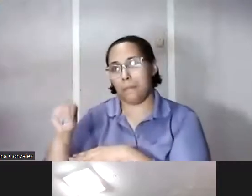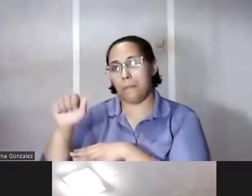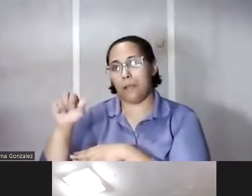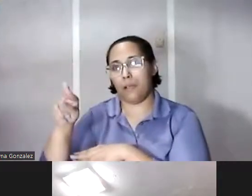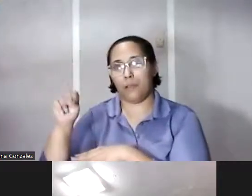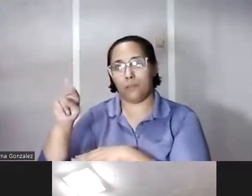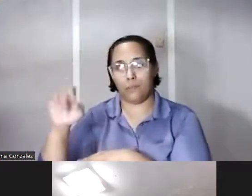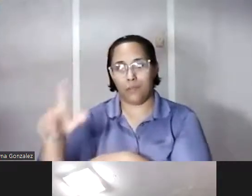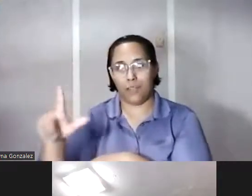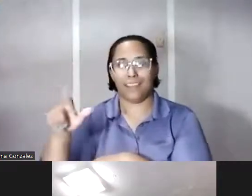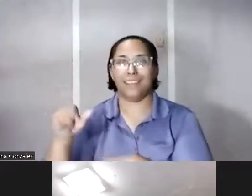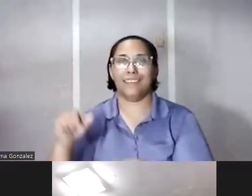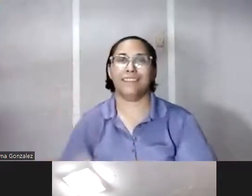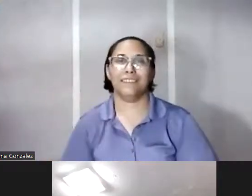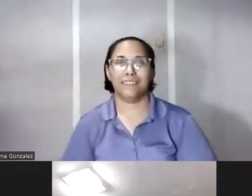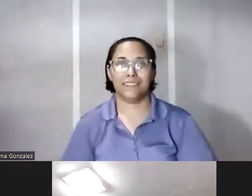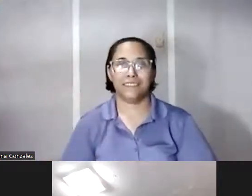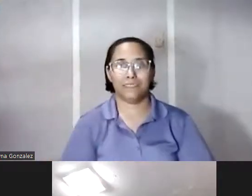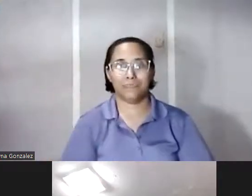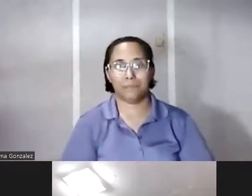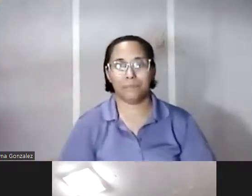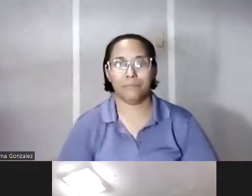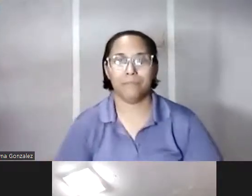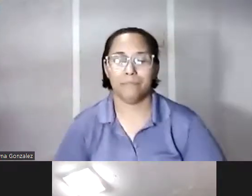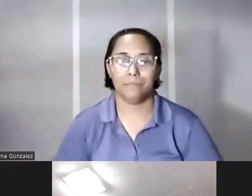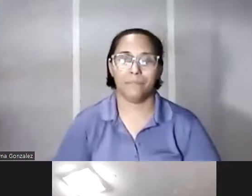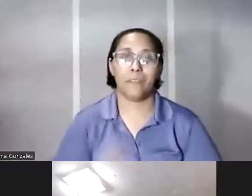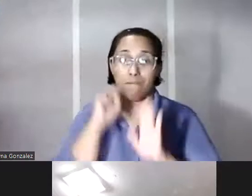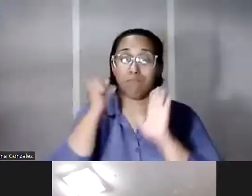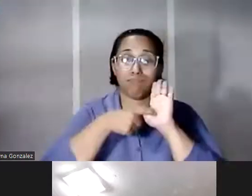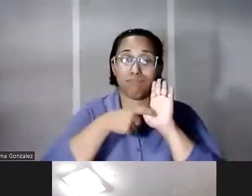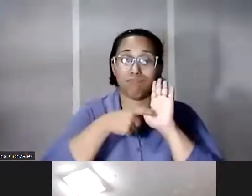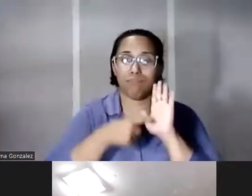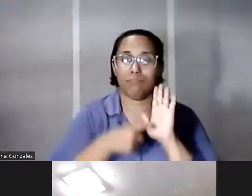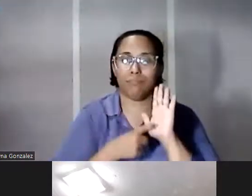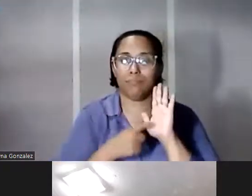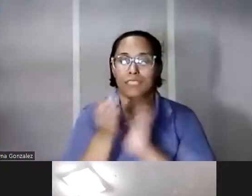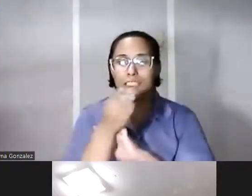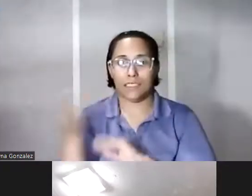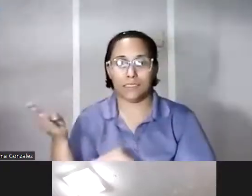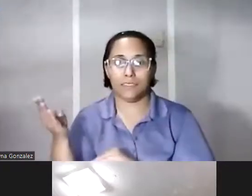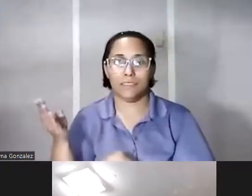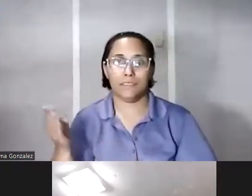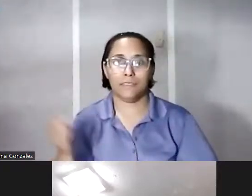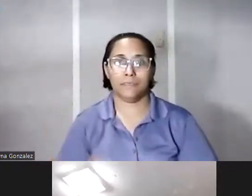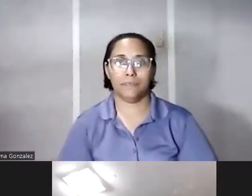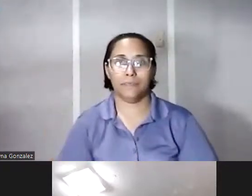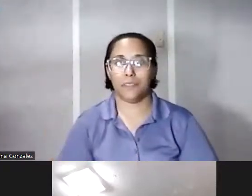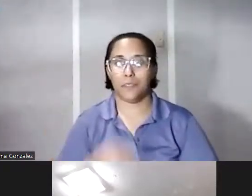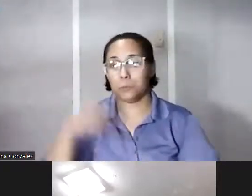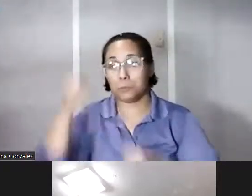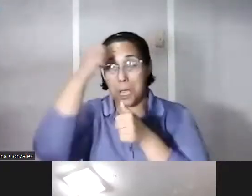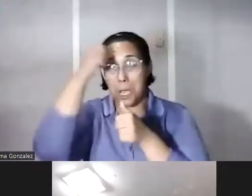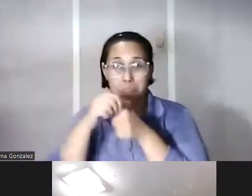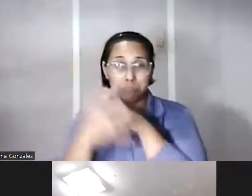no es que y fíjate fíjense esto es algo que yo recuerdo hace unos